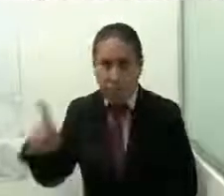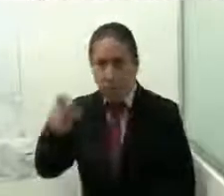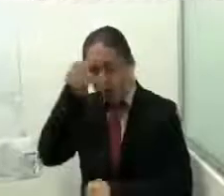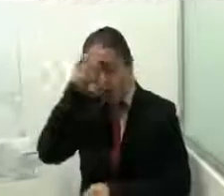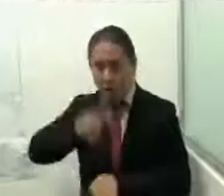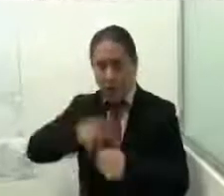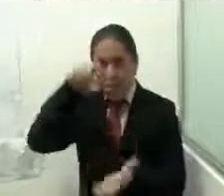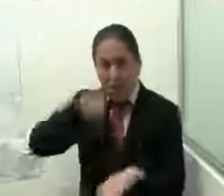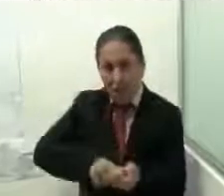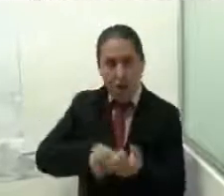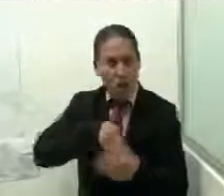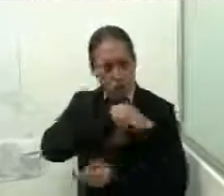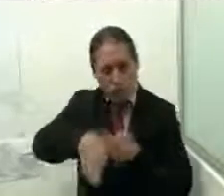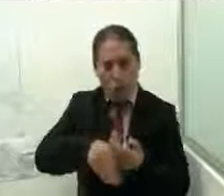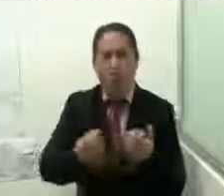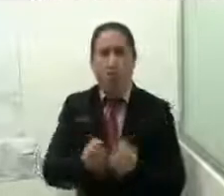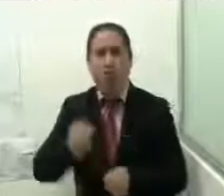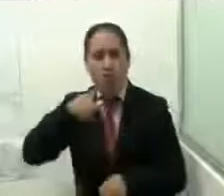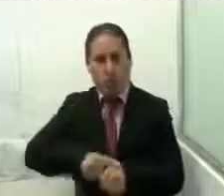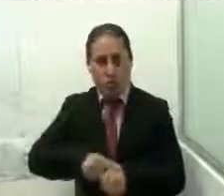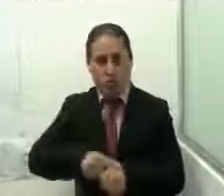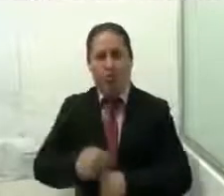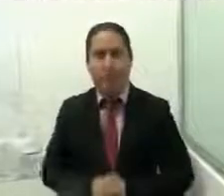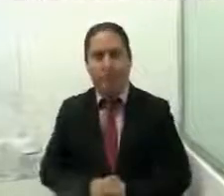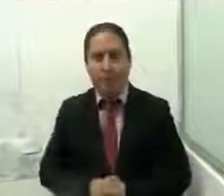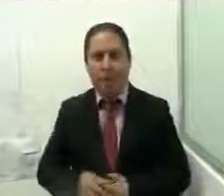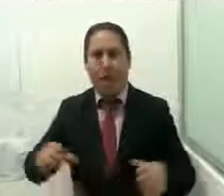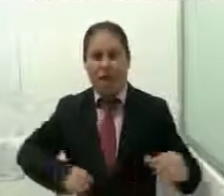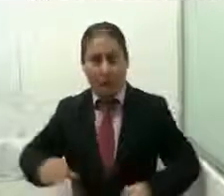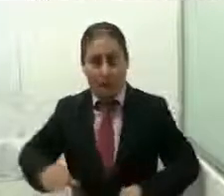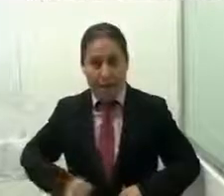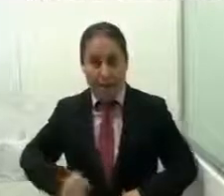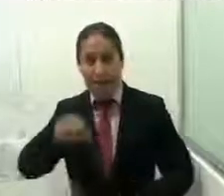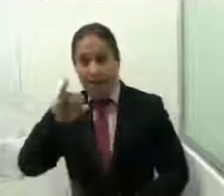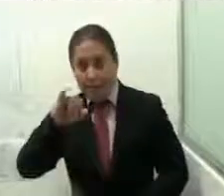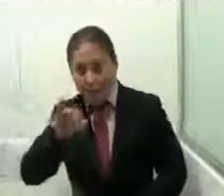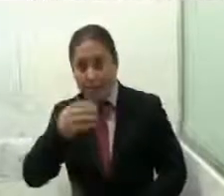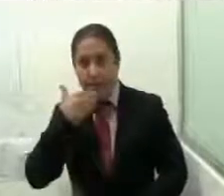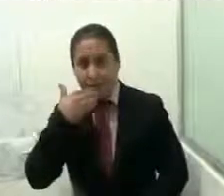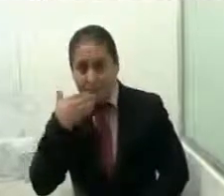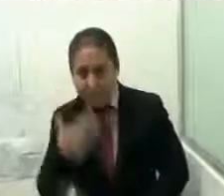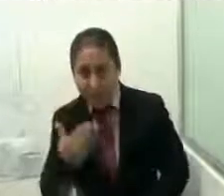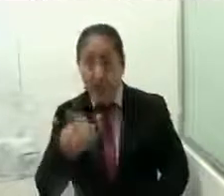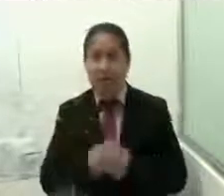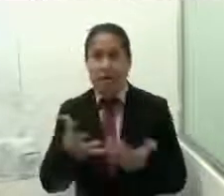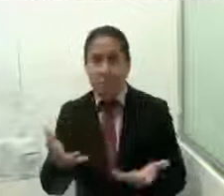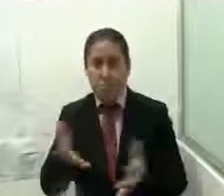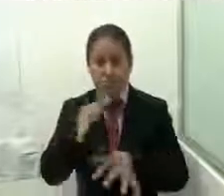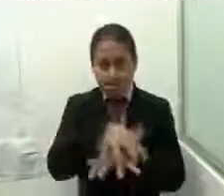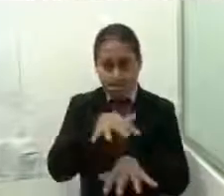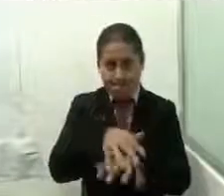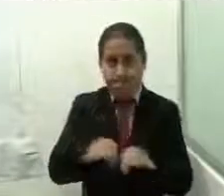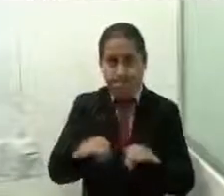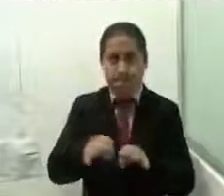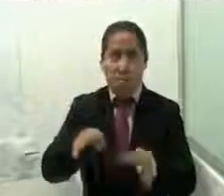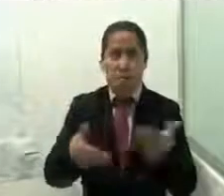todo el sector social con el que se trabaja. En una acción colateral y con el propósito de consolidar la incorporación de la perspectiva de género